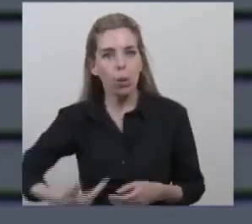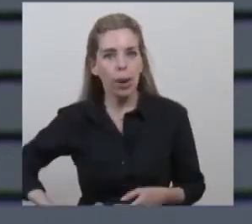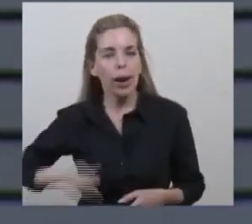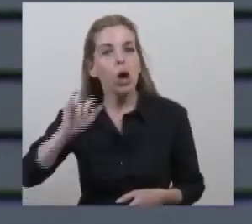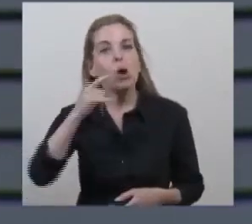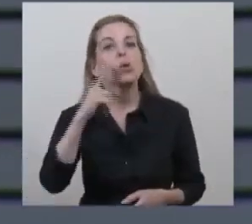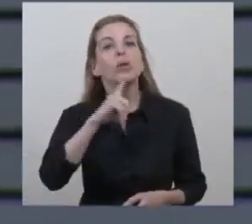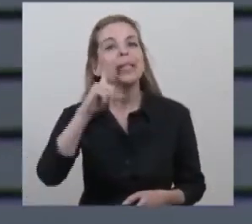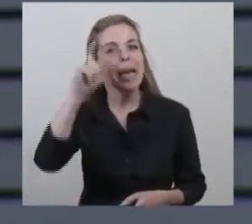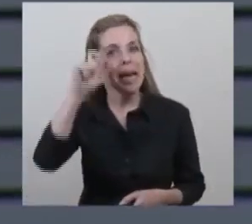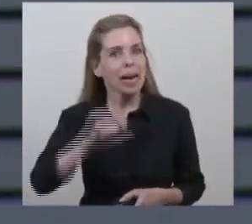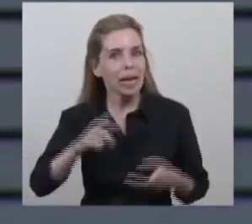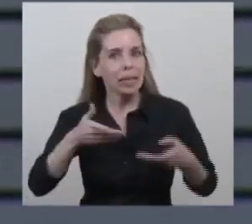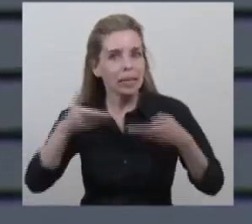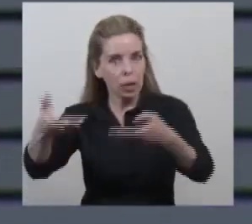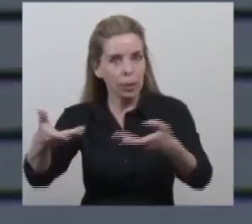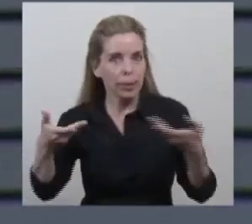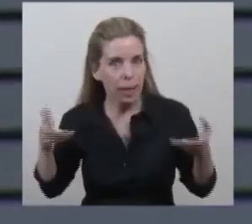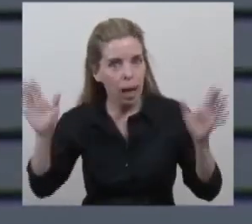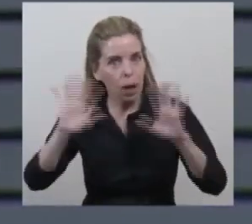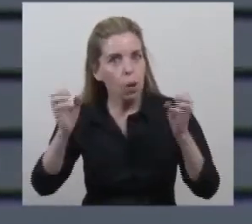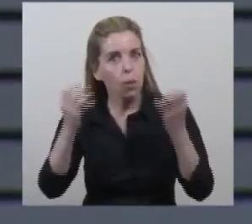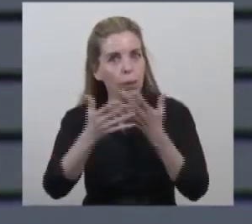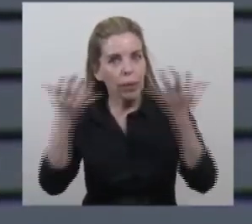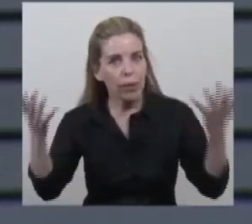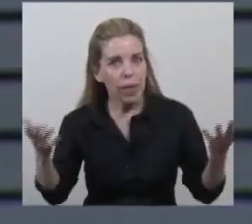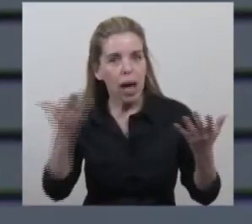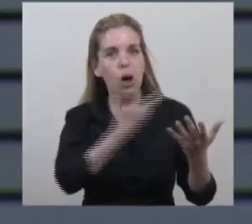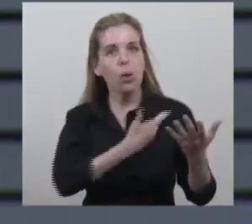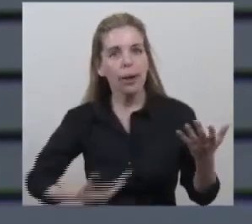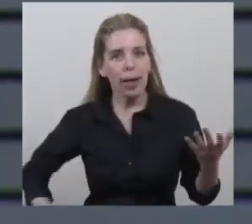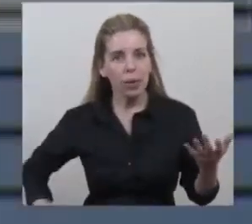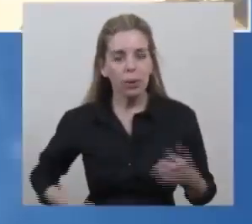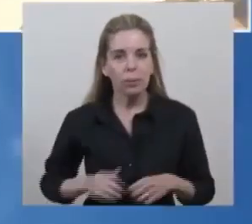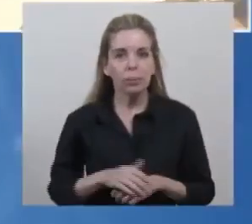está recibiendo. Los saludamos, gobernador. Muy buenos días.